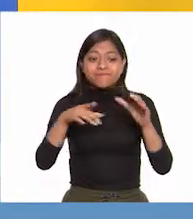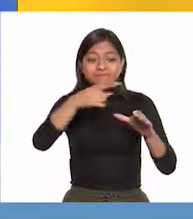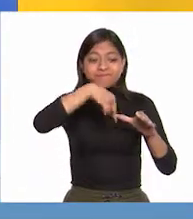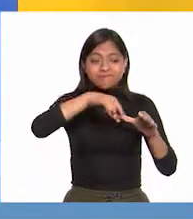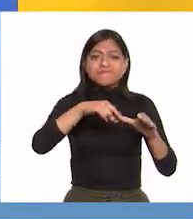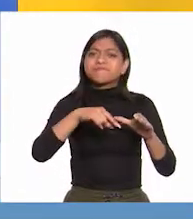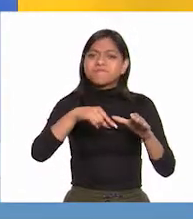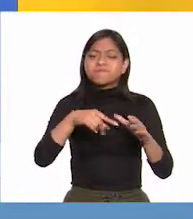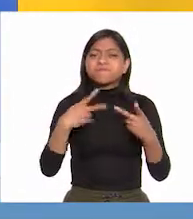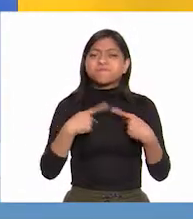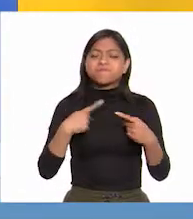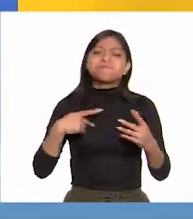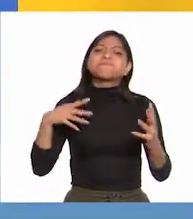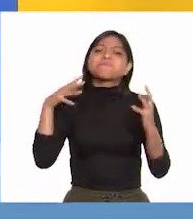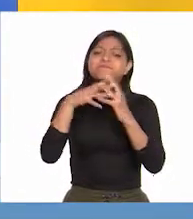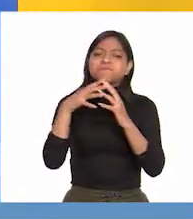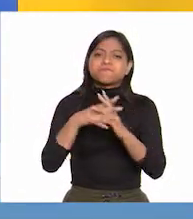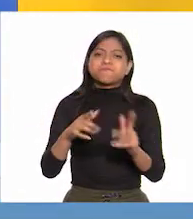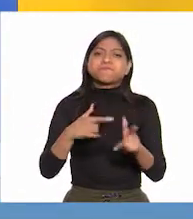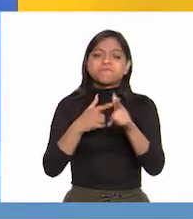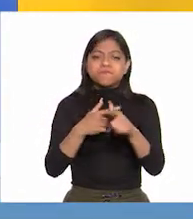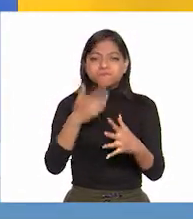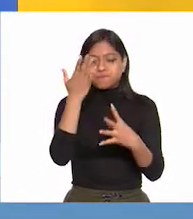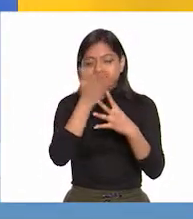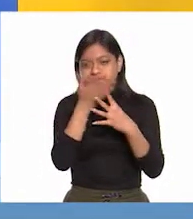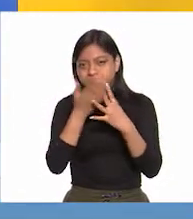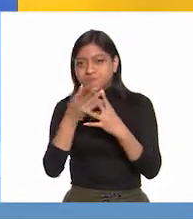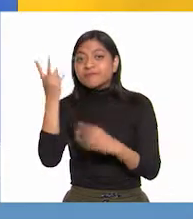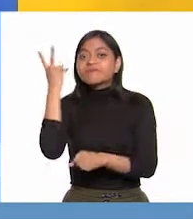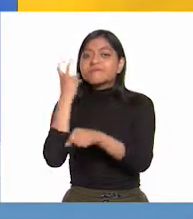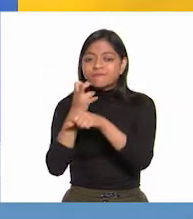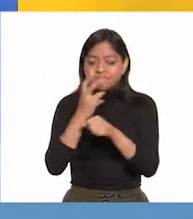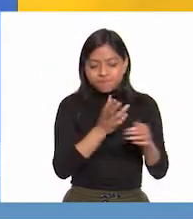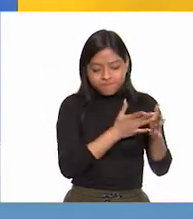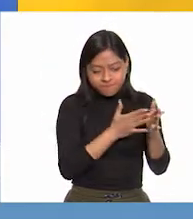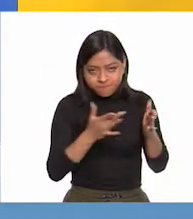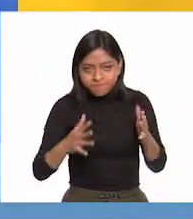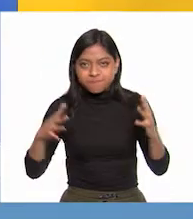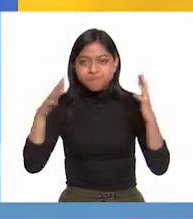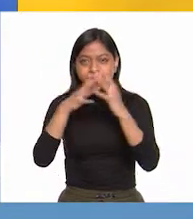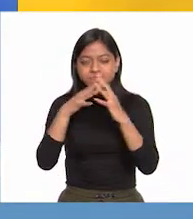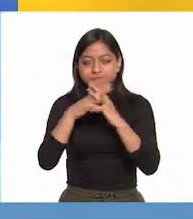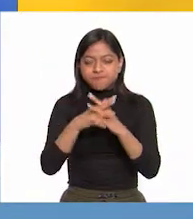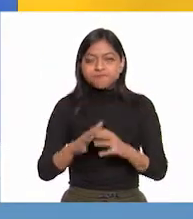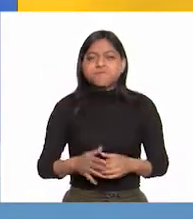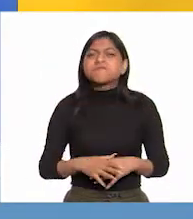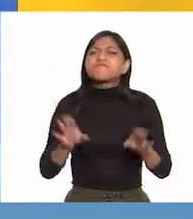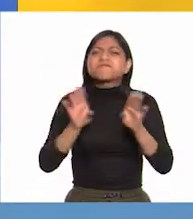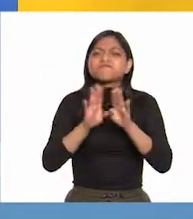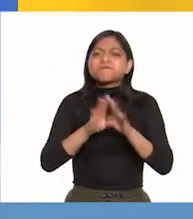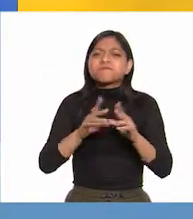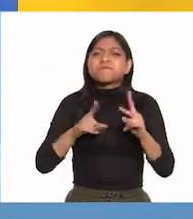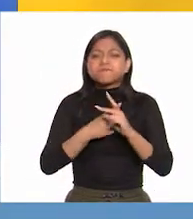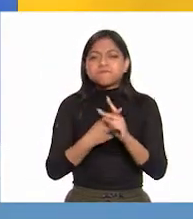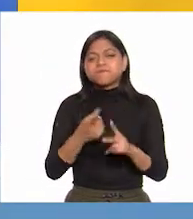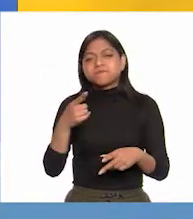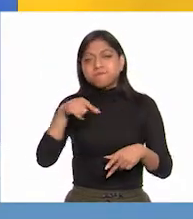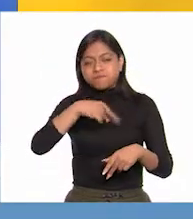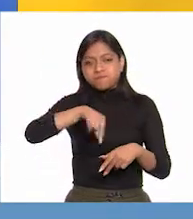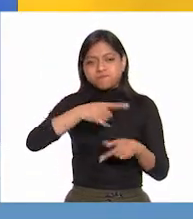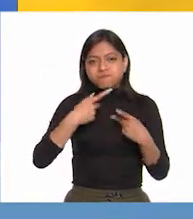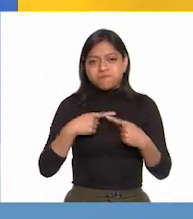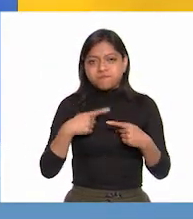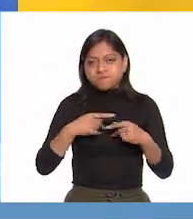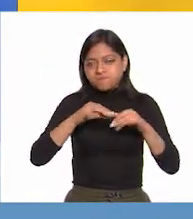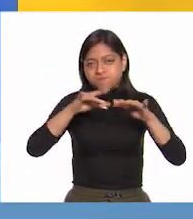comenzó una segunda etapa de la guerra en la que la causa del levantamiento se había dispersado ya por la mayor